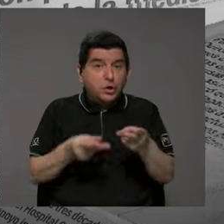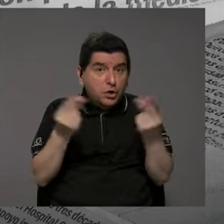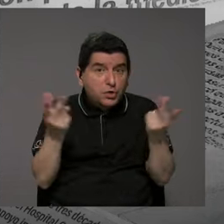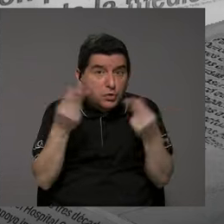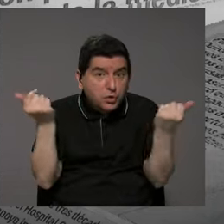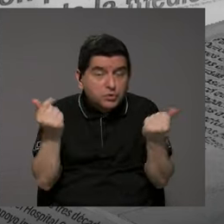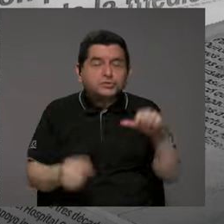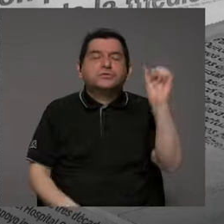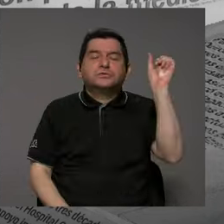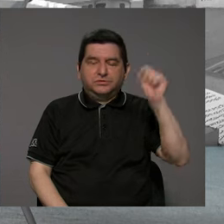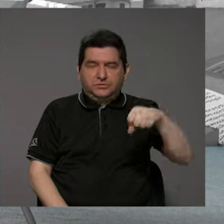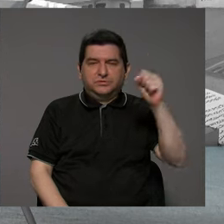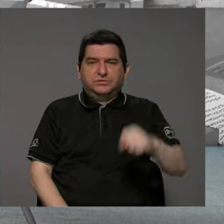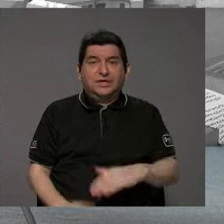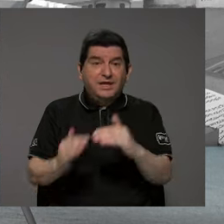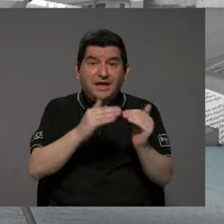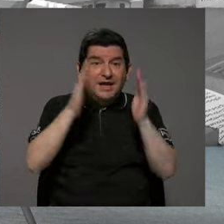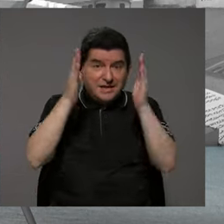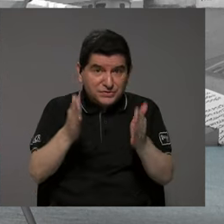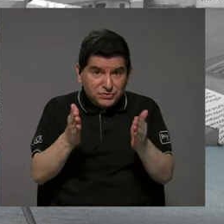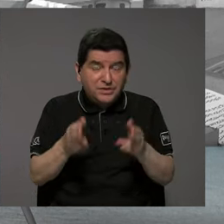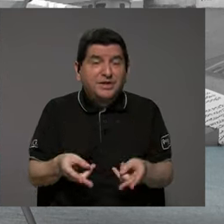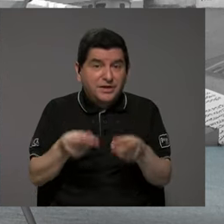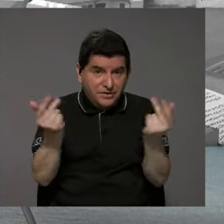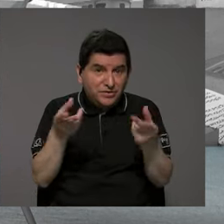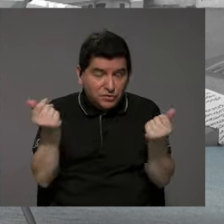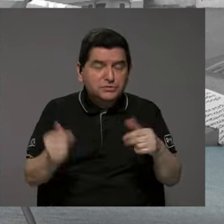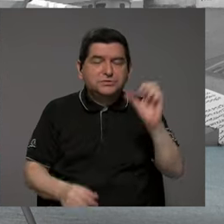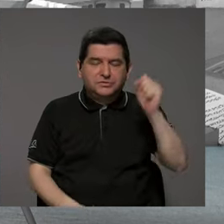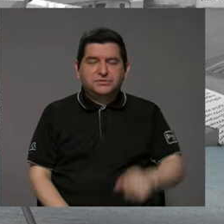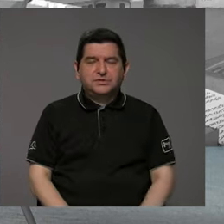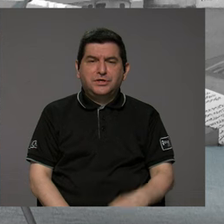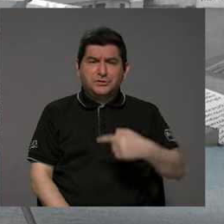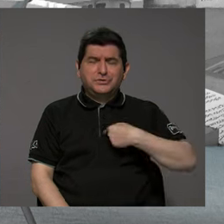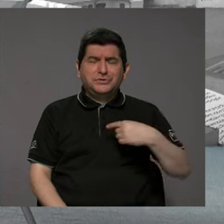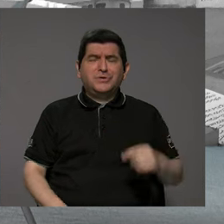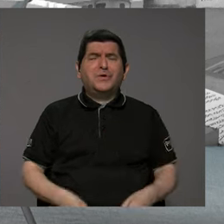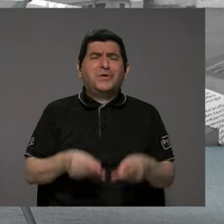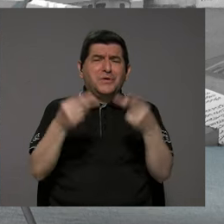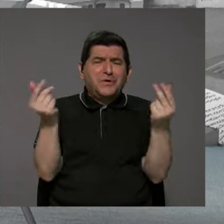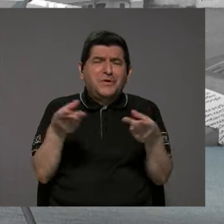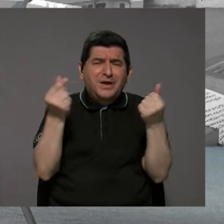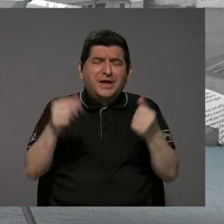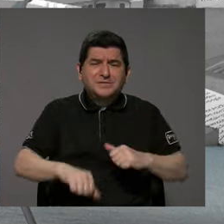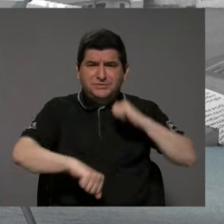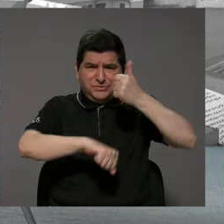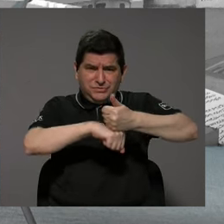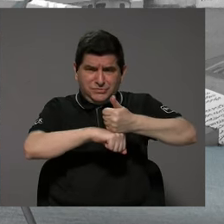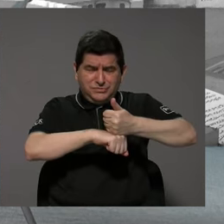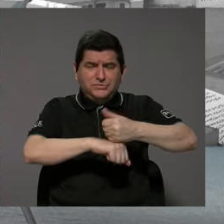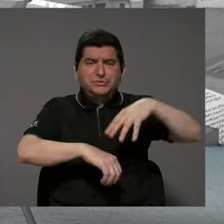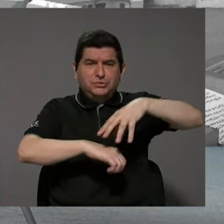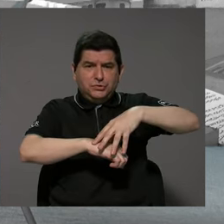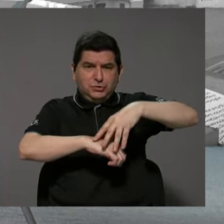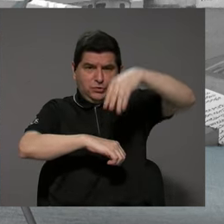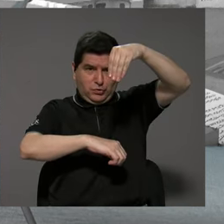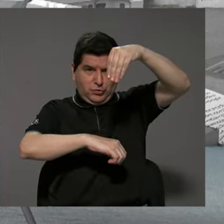En costos, exactamente. los ciudadanos más costoso me sea a mí instalar una torre, ¿verdad?, que lleve